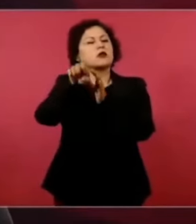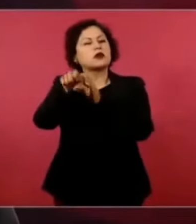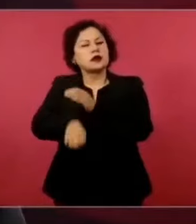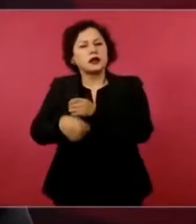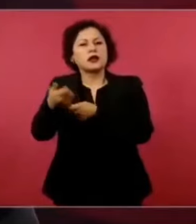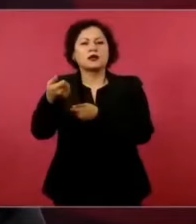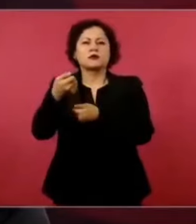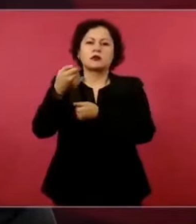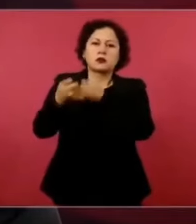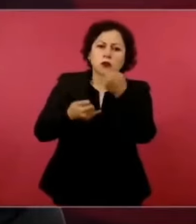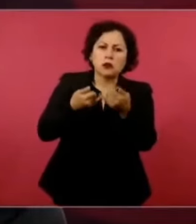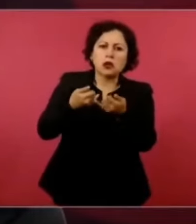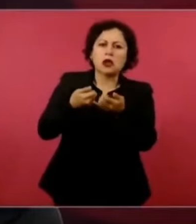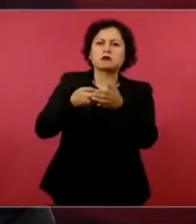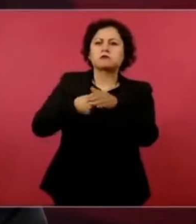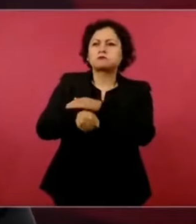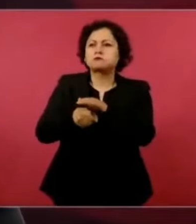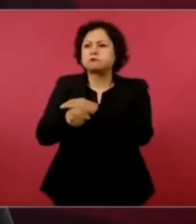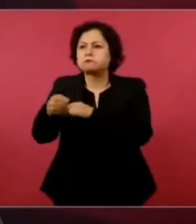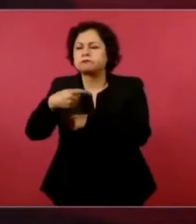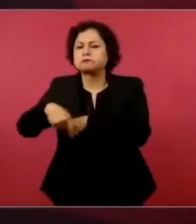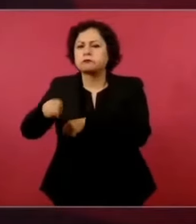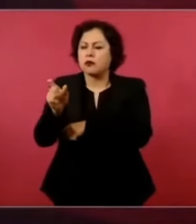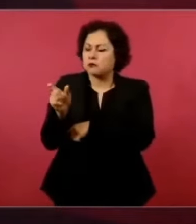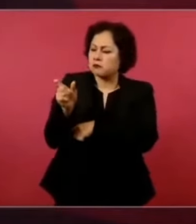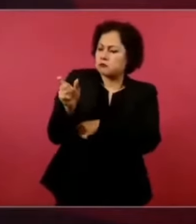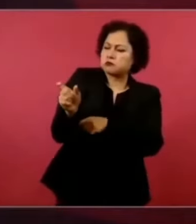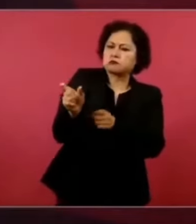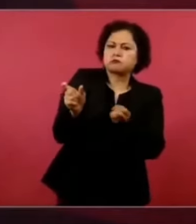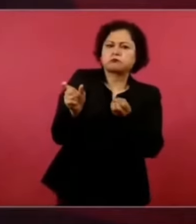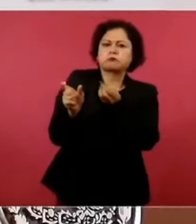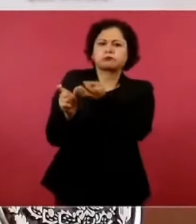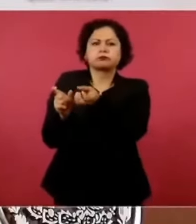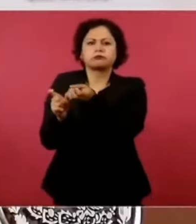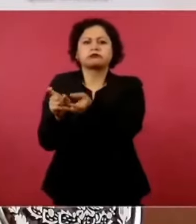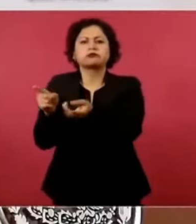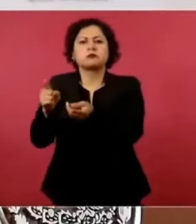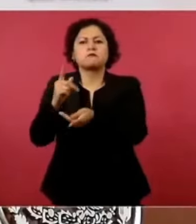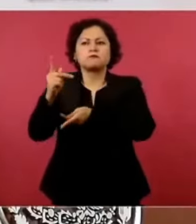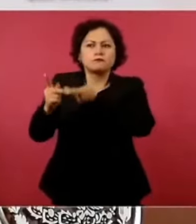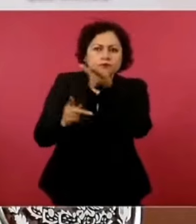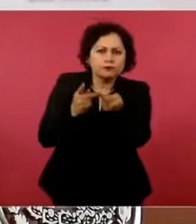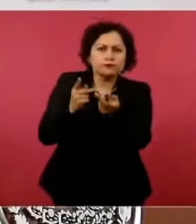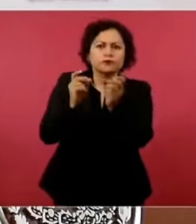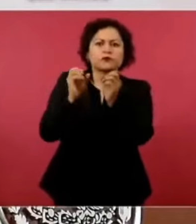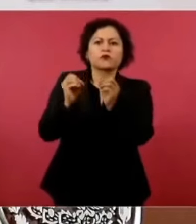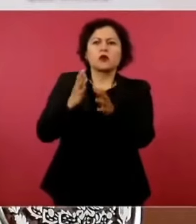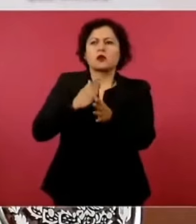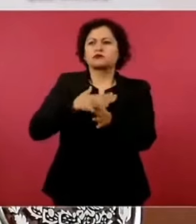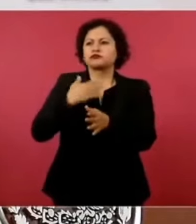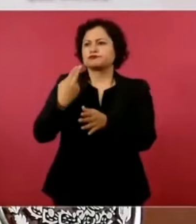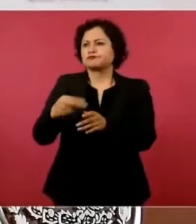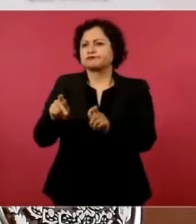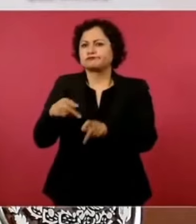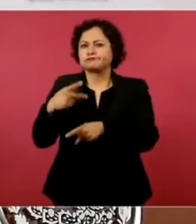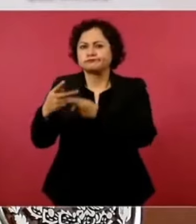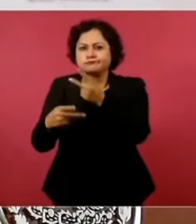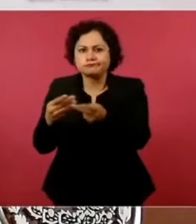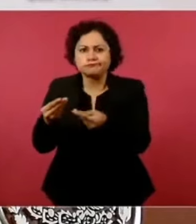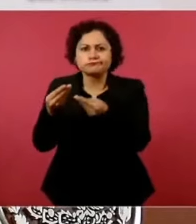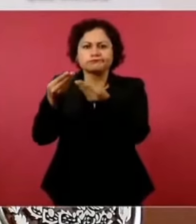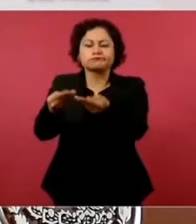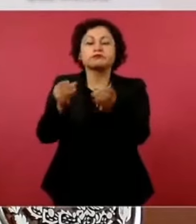tarjetas prepagadas, monederos, préstamos, transmisión de derechos, derechos